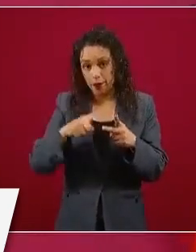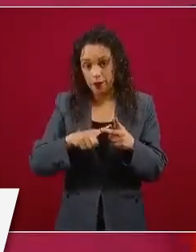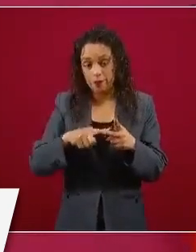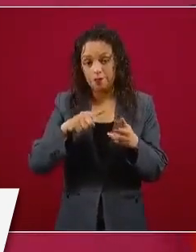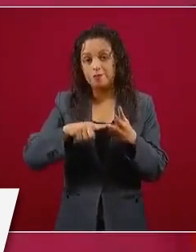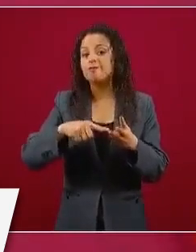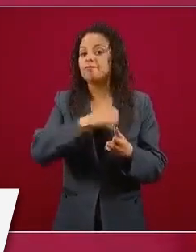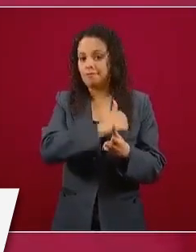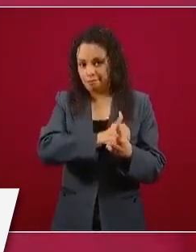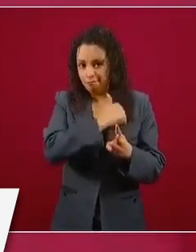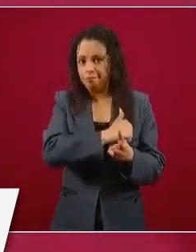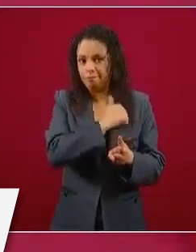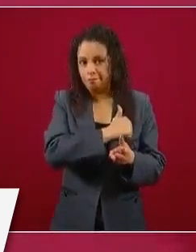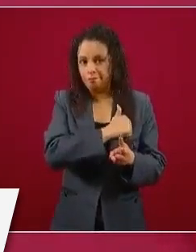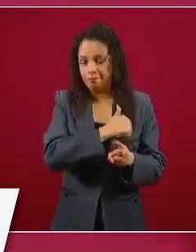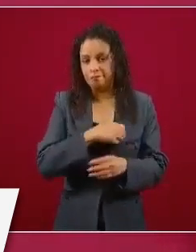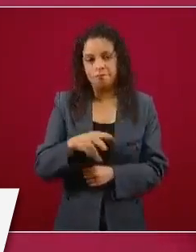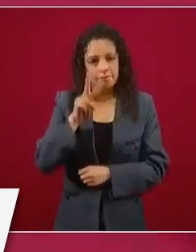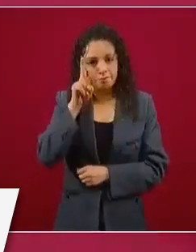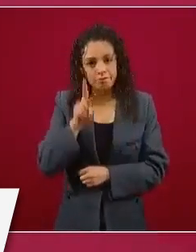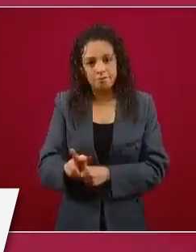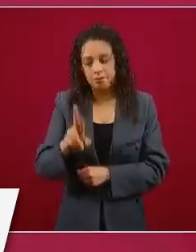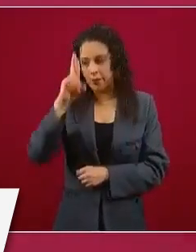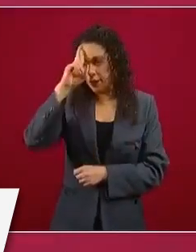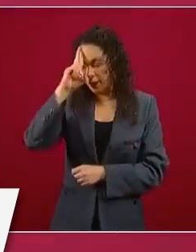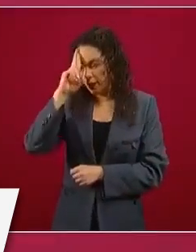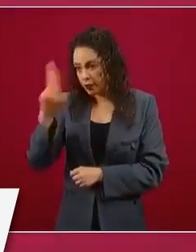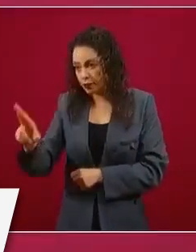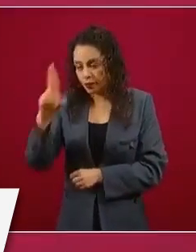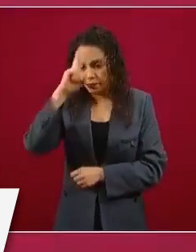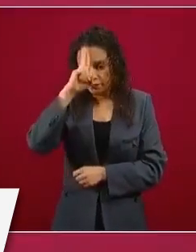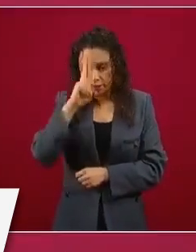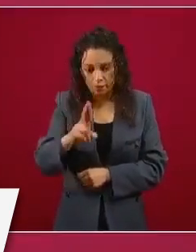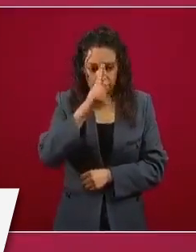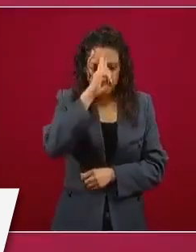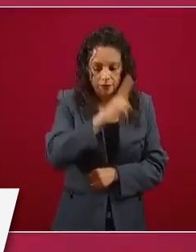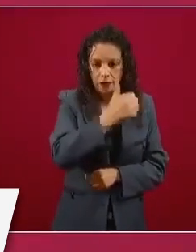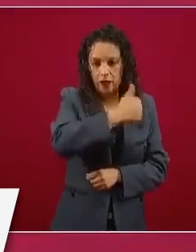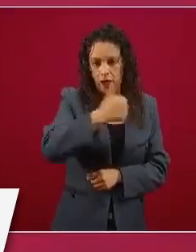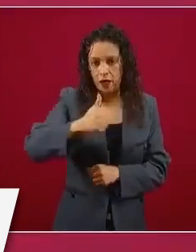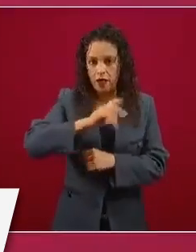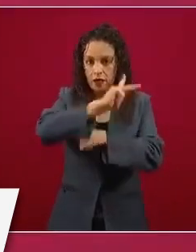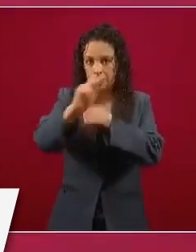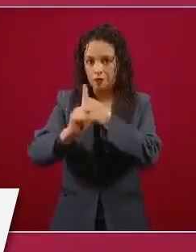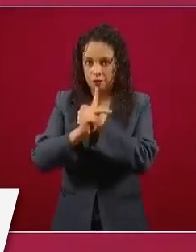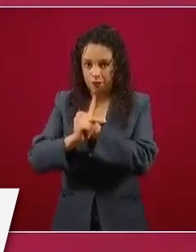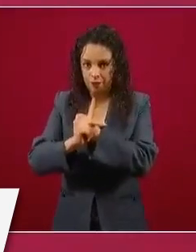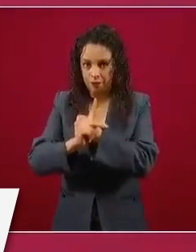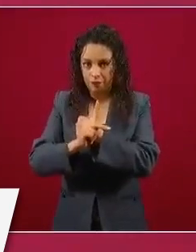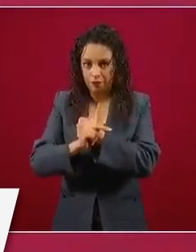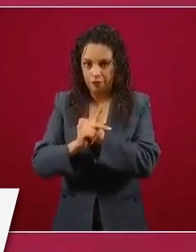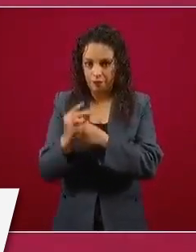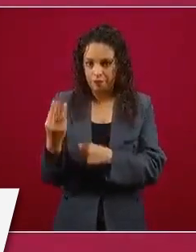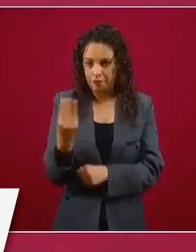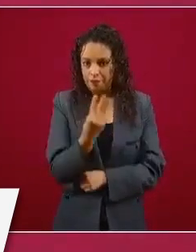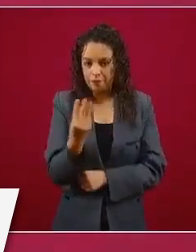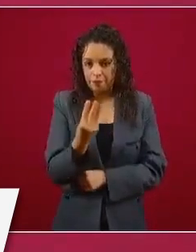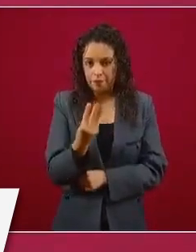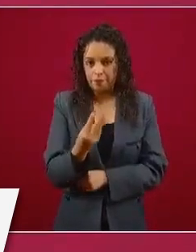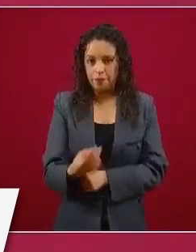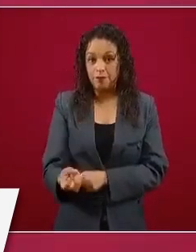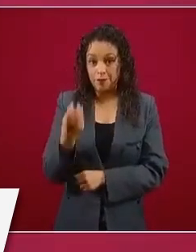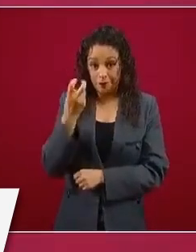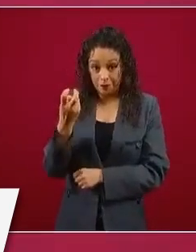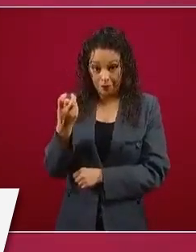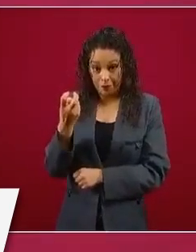a nuestras soberanías. Esto es lo que significa este acuerdo,